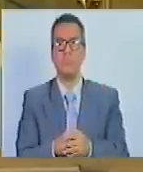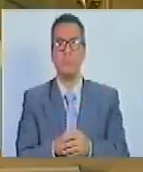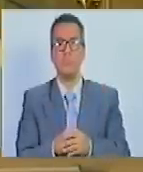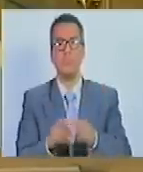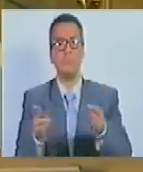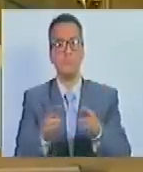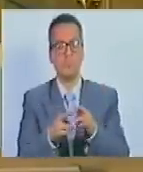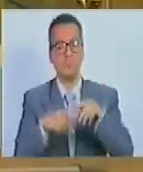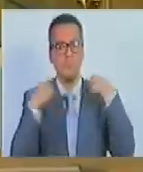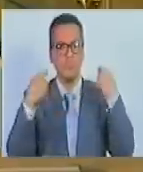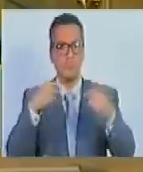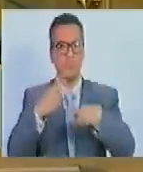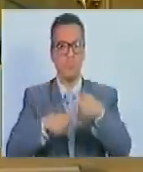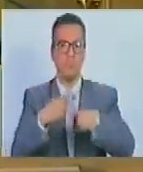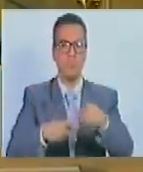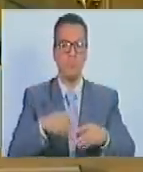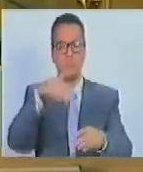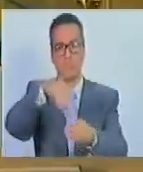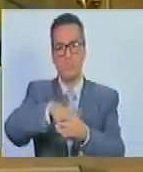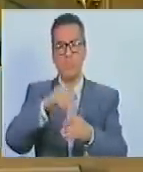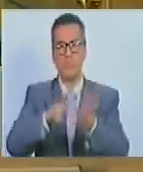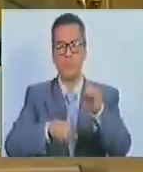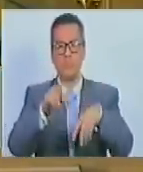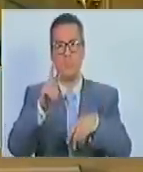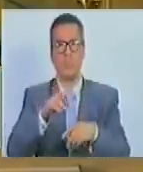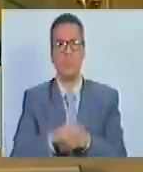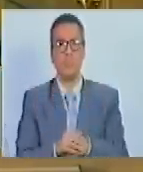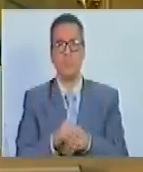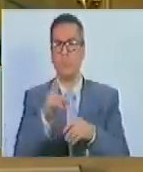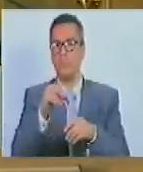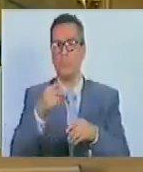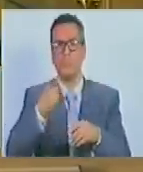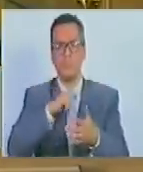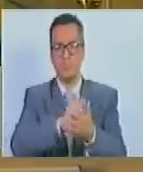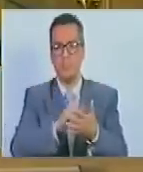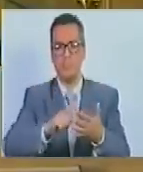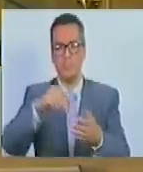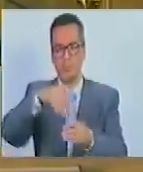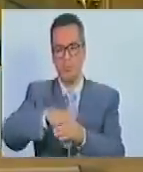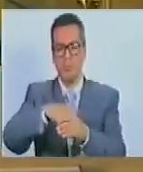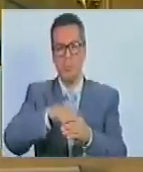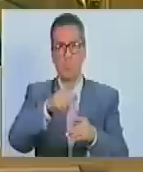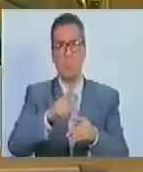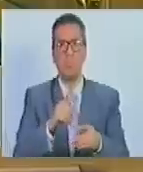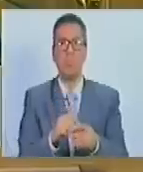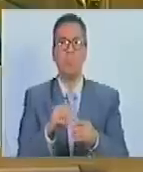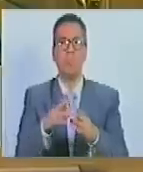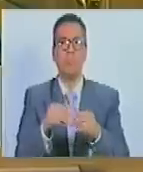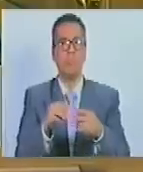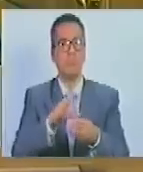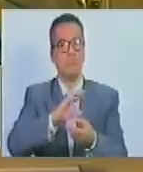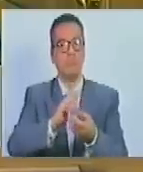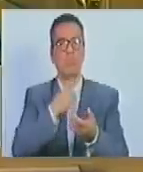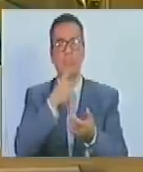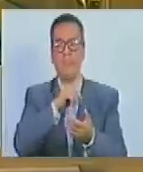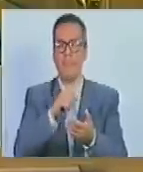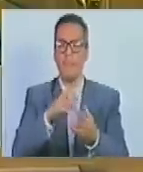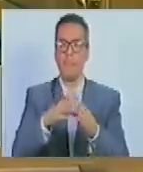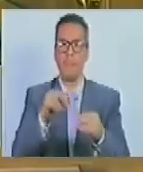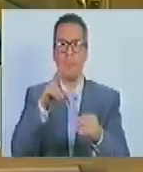realización de los procesos electorales. Doce. No llevar el registro electoral o el censo demográfico o no